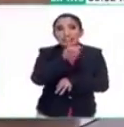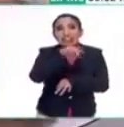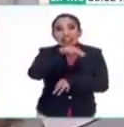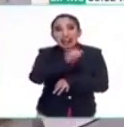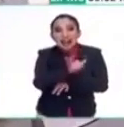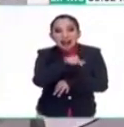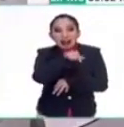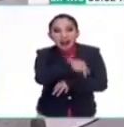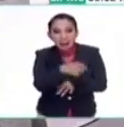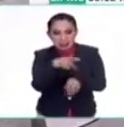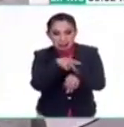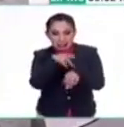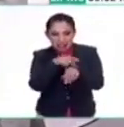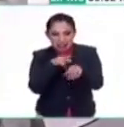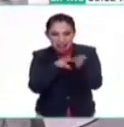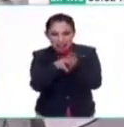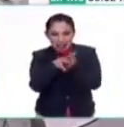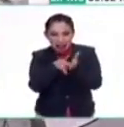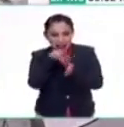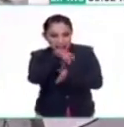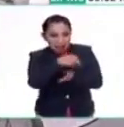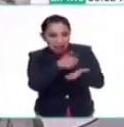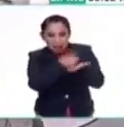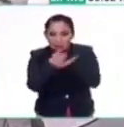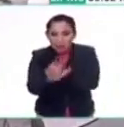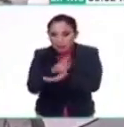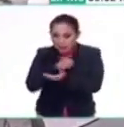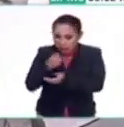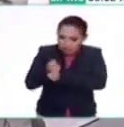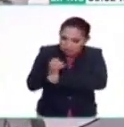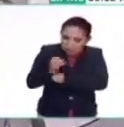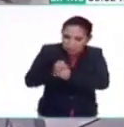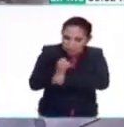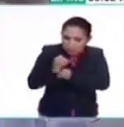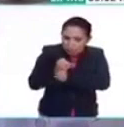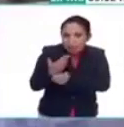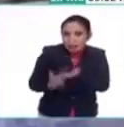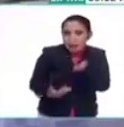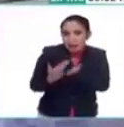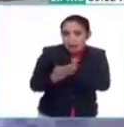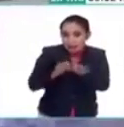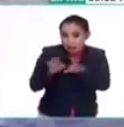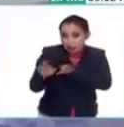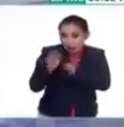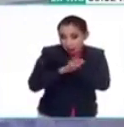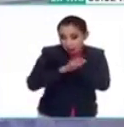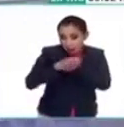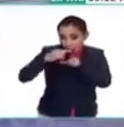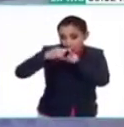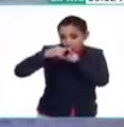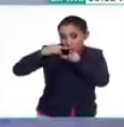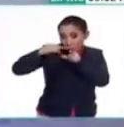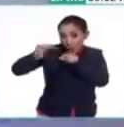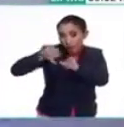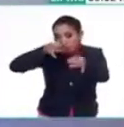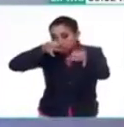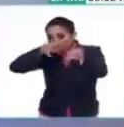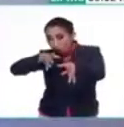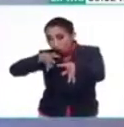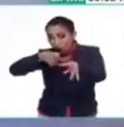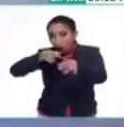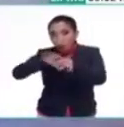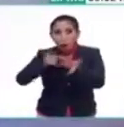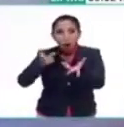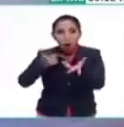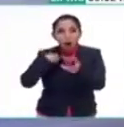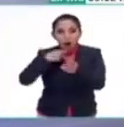una herramienta que tenía que trabajarse en talleres. El trabajo para hacer puntas de flecha, que son puntas de proyectil,